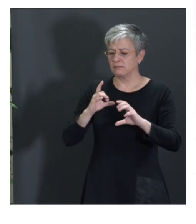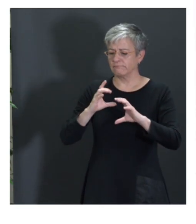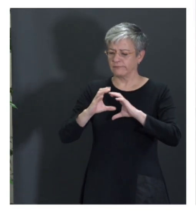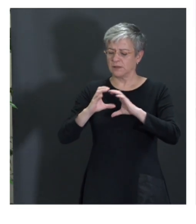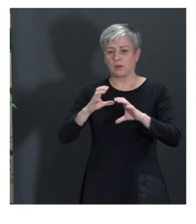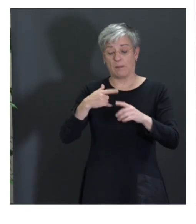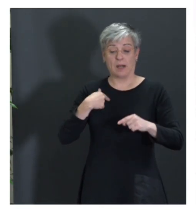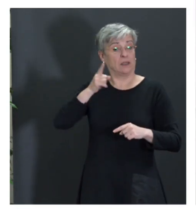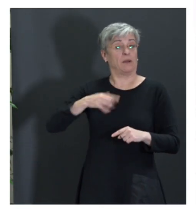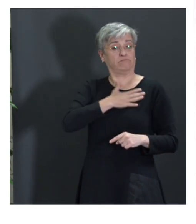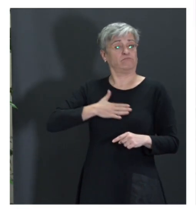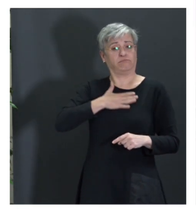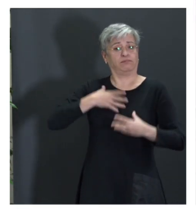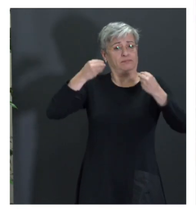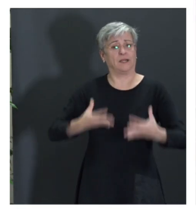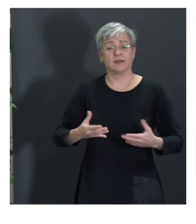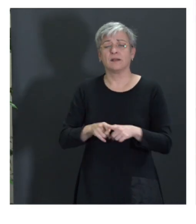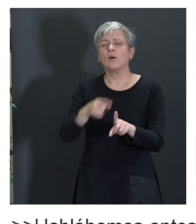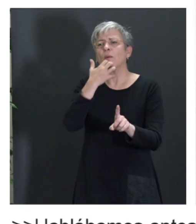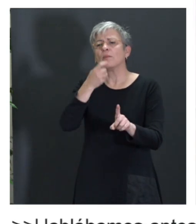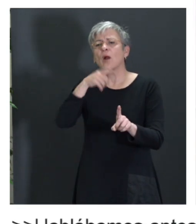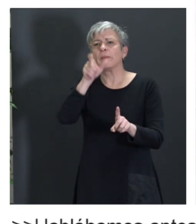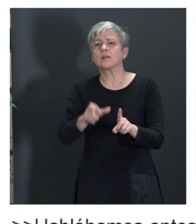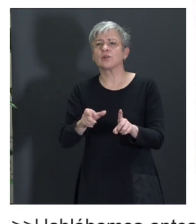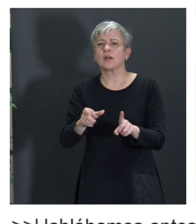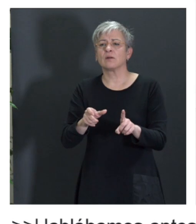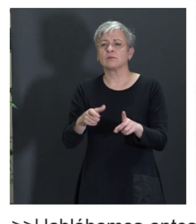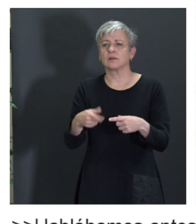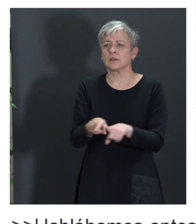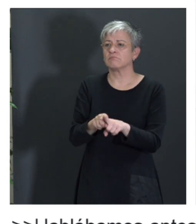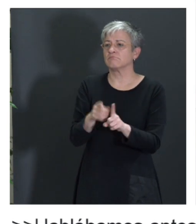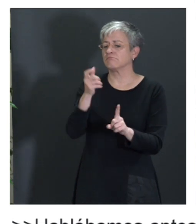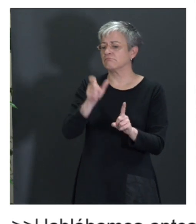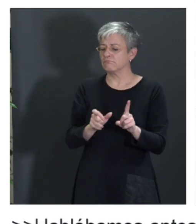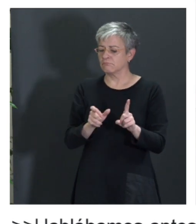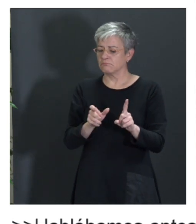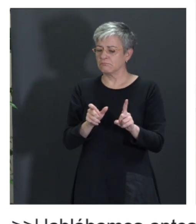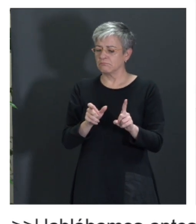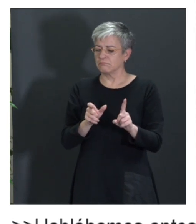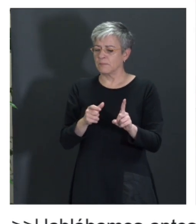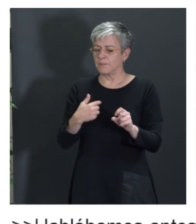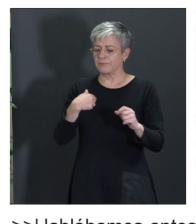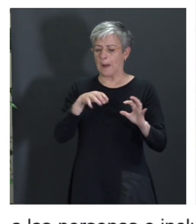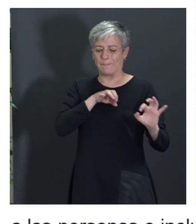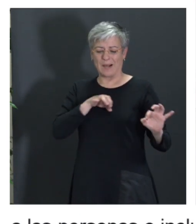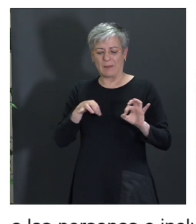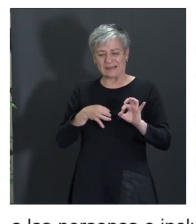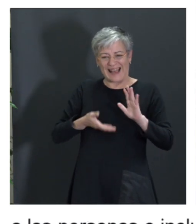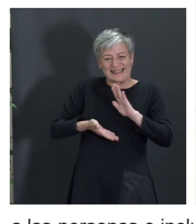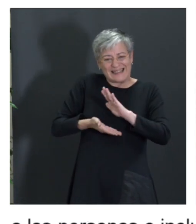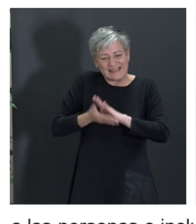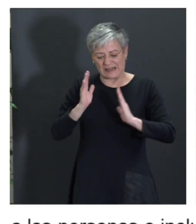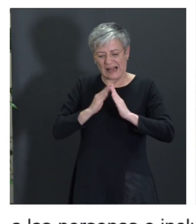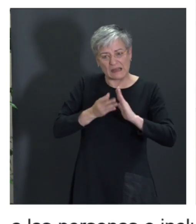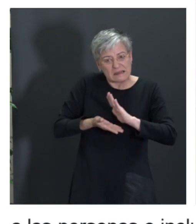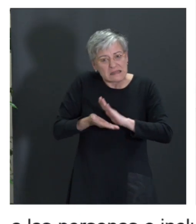el bienestar de las personas, porque a lo mejor hay una persona que le resulta muy difícil prepararse y salir de su casa, ¿no? Entonces, cosas que a